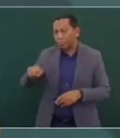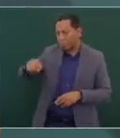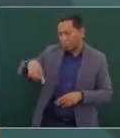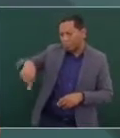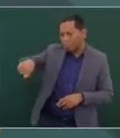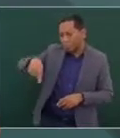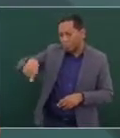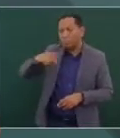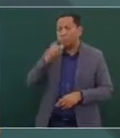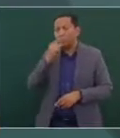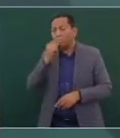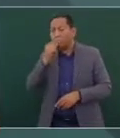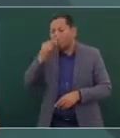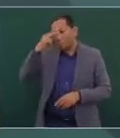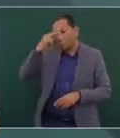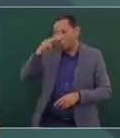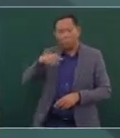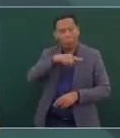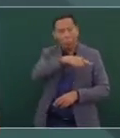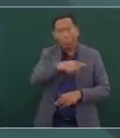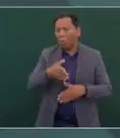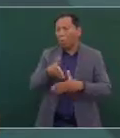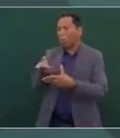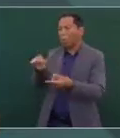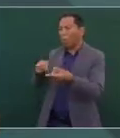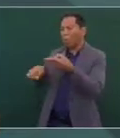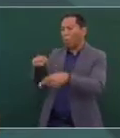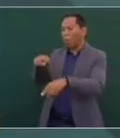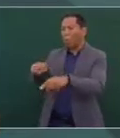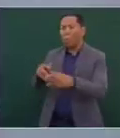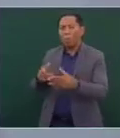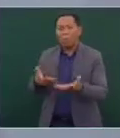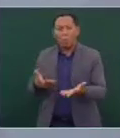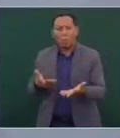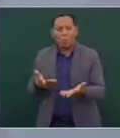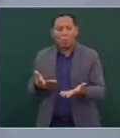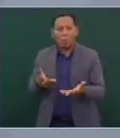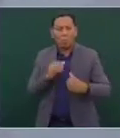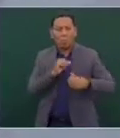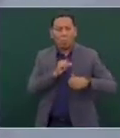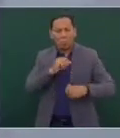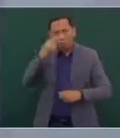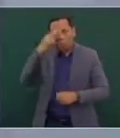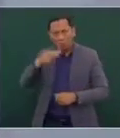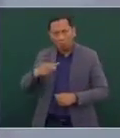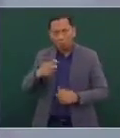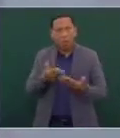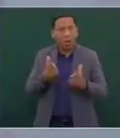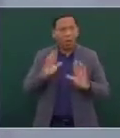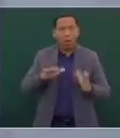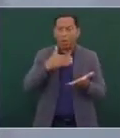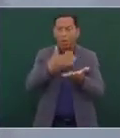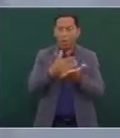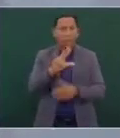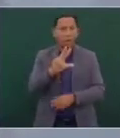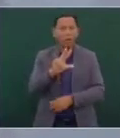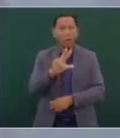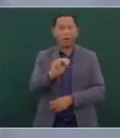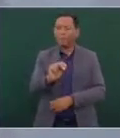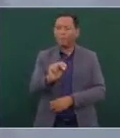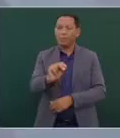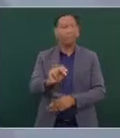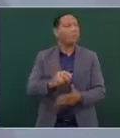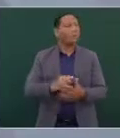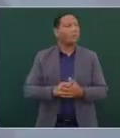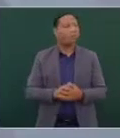policiacas y de las fuerzas armadas de nuestro país. Eso ya